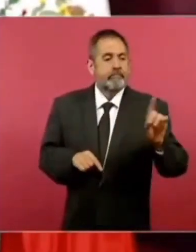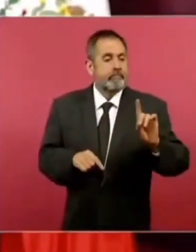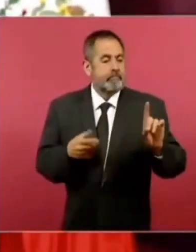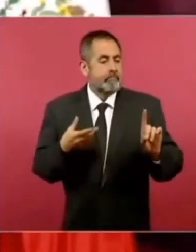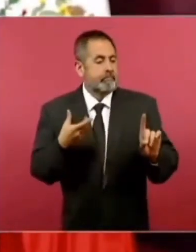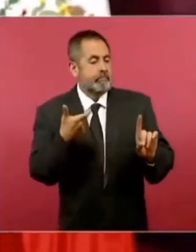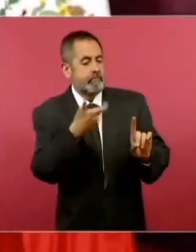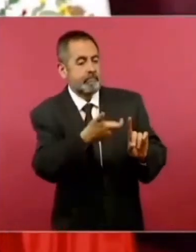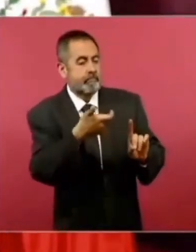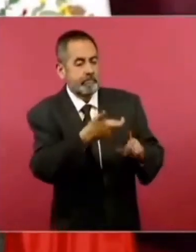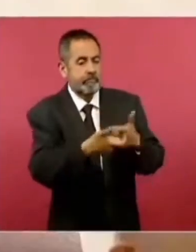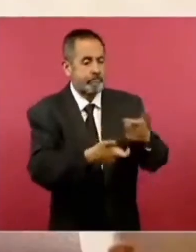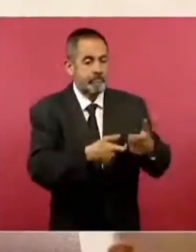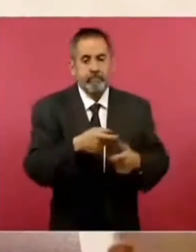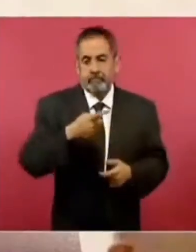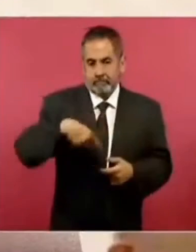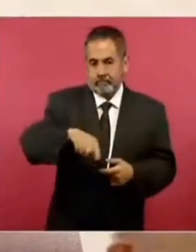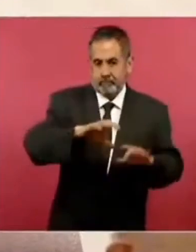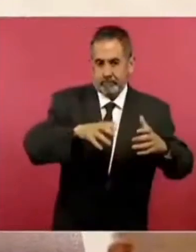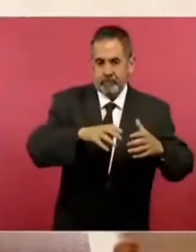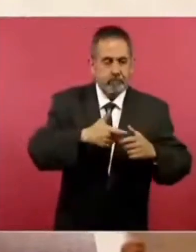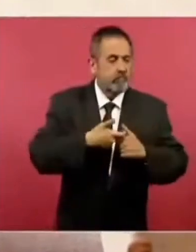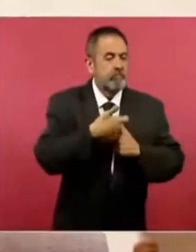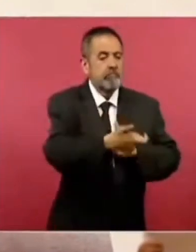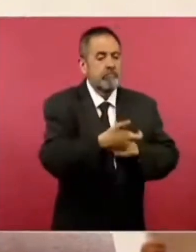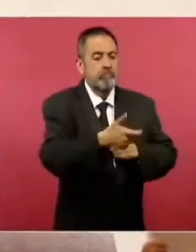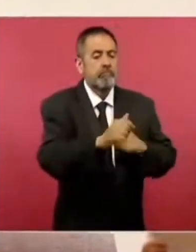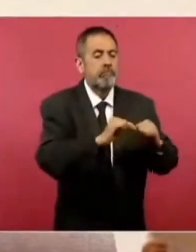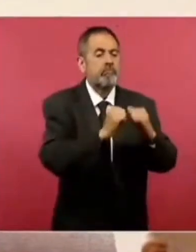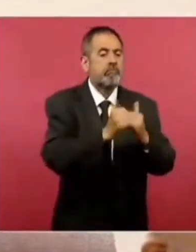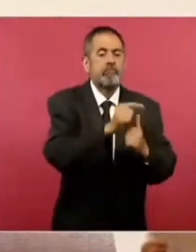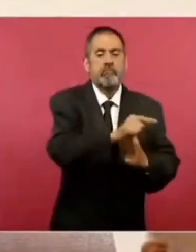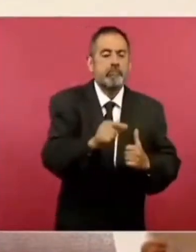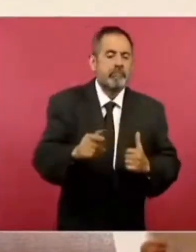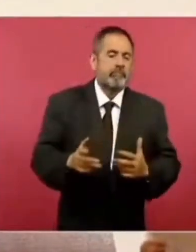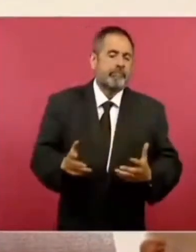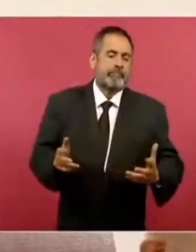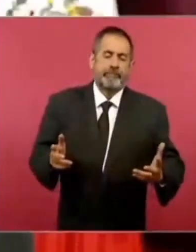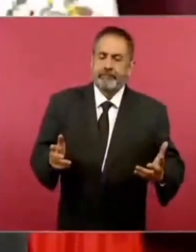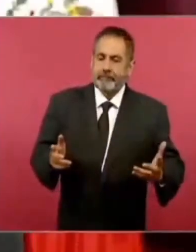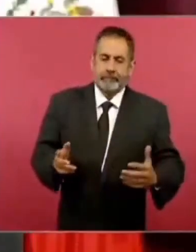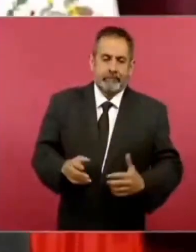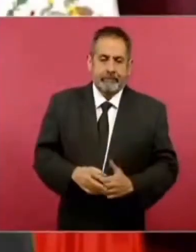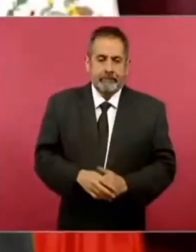del bloque conservador nada más que